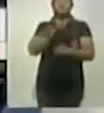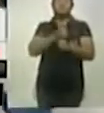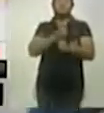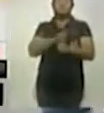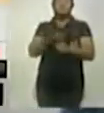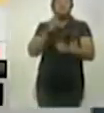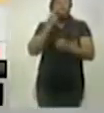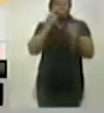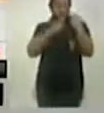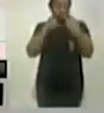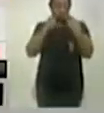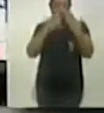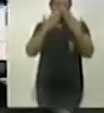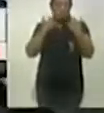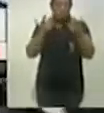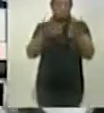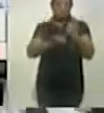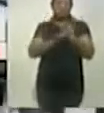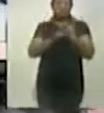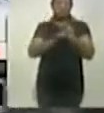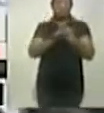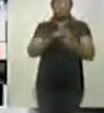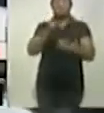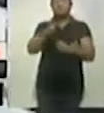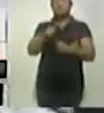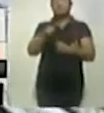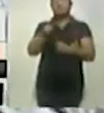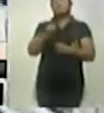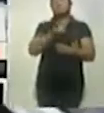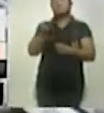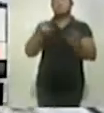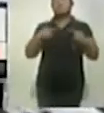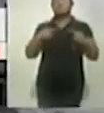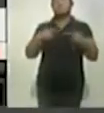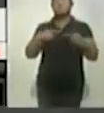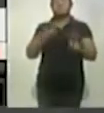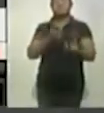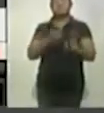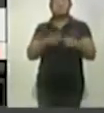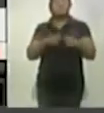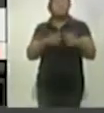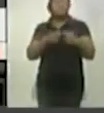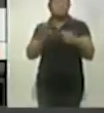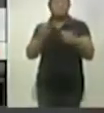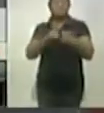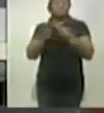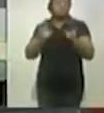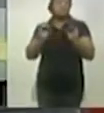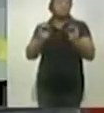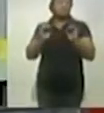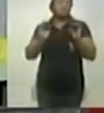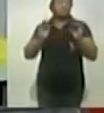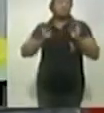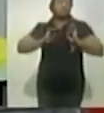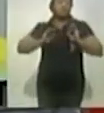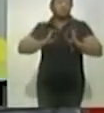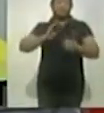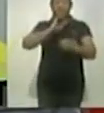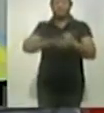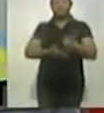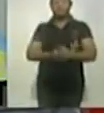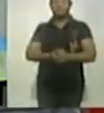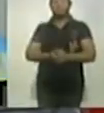daños. El saldo de esta zona, Pepe, Susan, es blanco. Buenas tardes, hasta aquí mi reporte. Gracias,